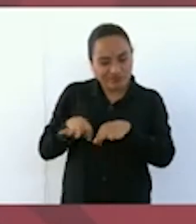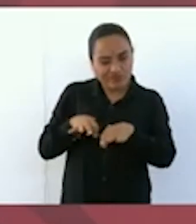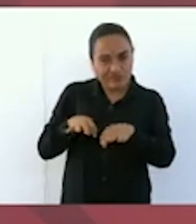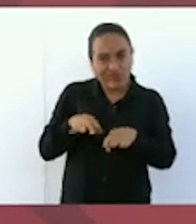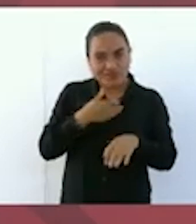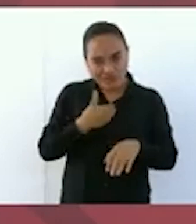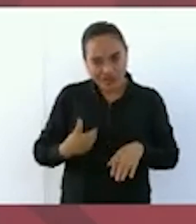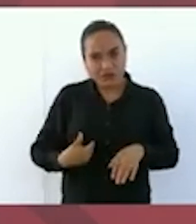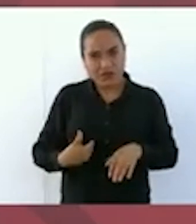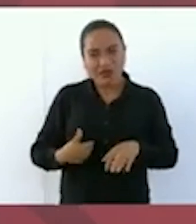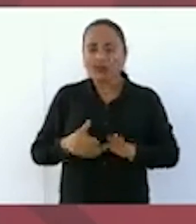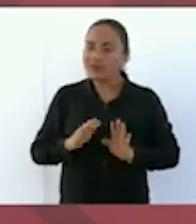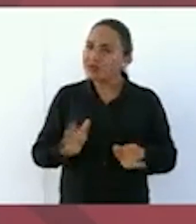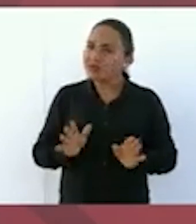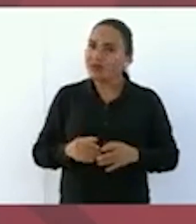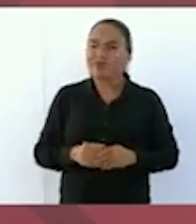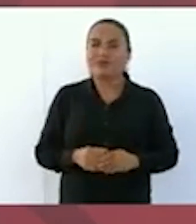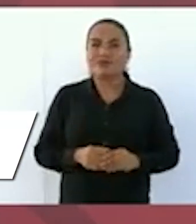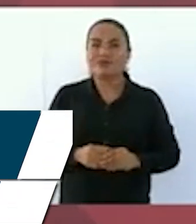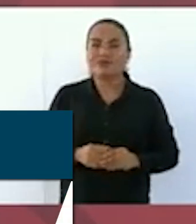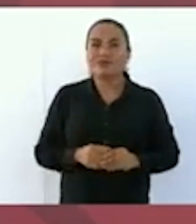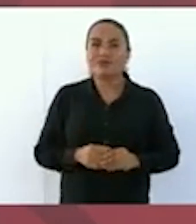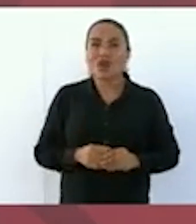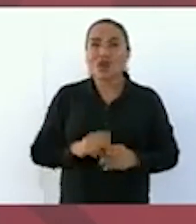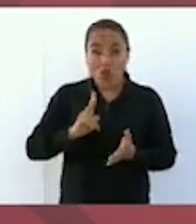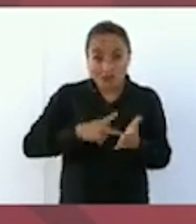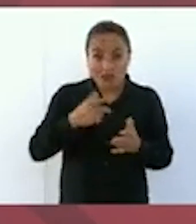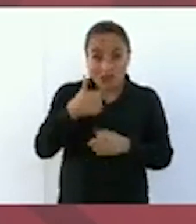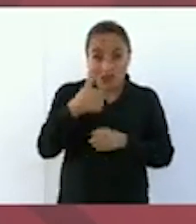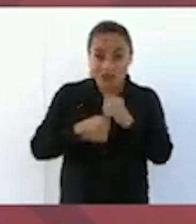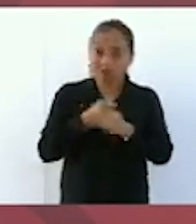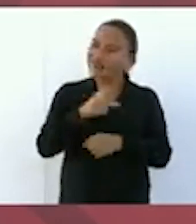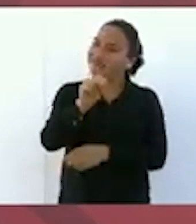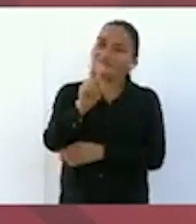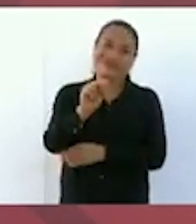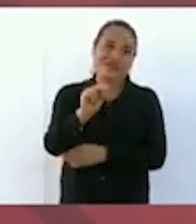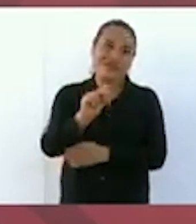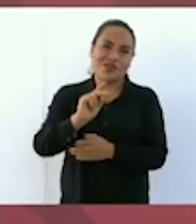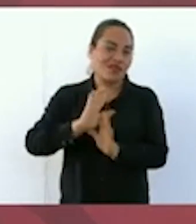ya eso no, porque sufragio efectivo no reelección.